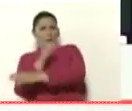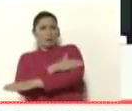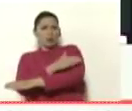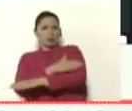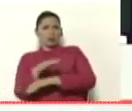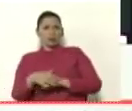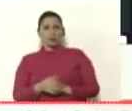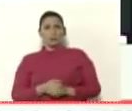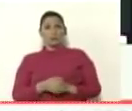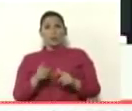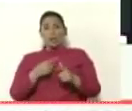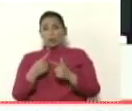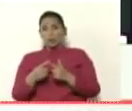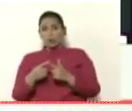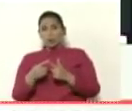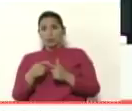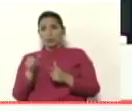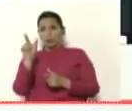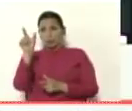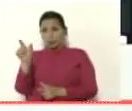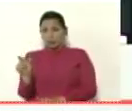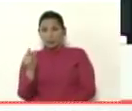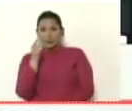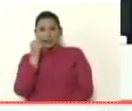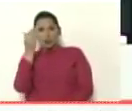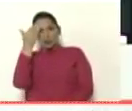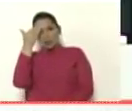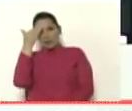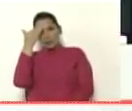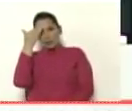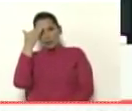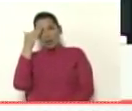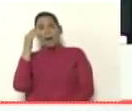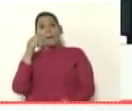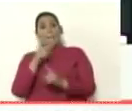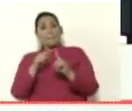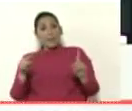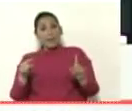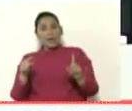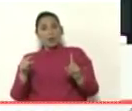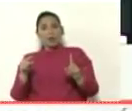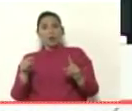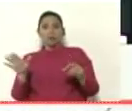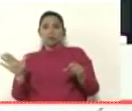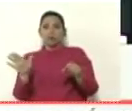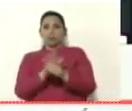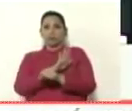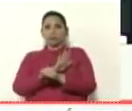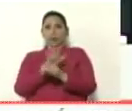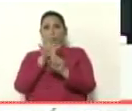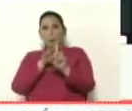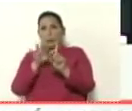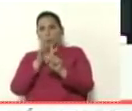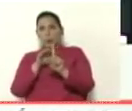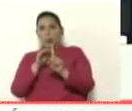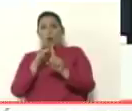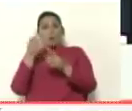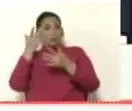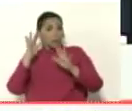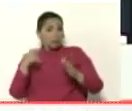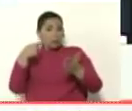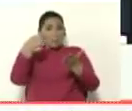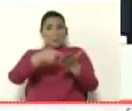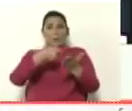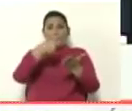resulta resulta que este señor no solamente sabía sino que para tapar el escándalo fue a pagar con un supuesto cheque personal